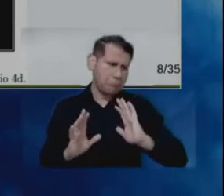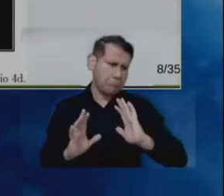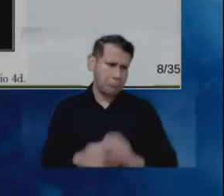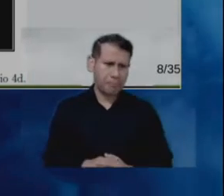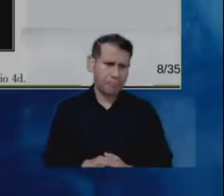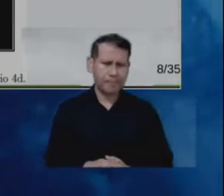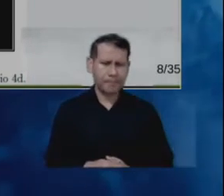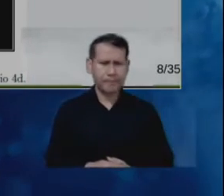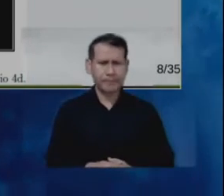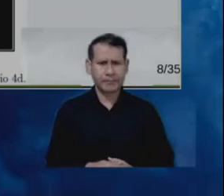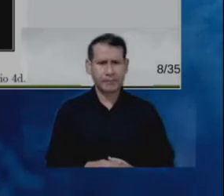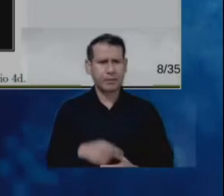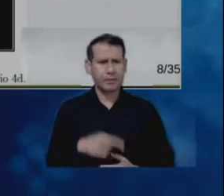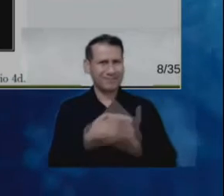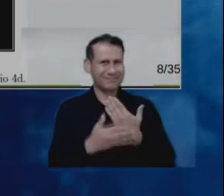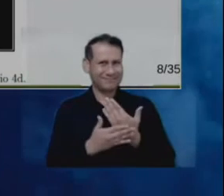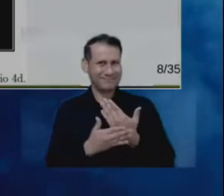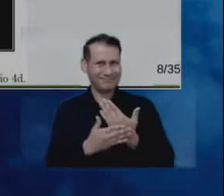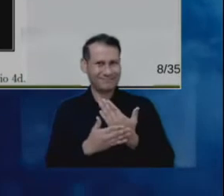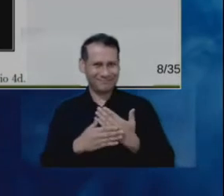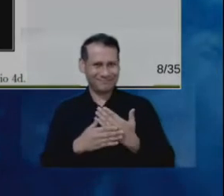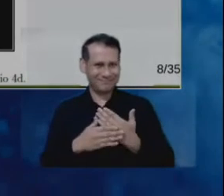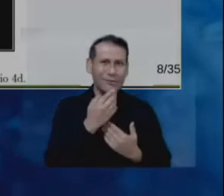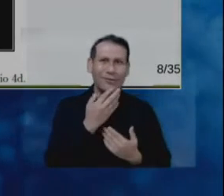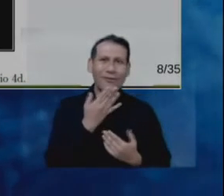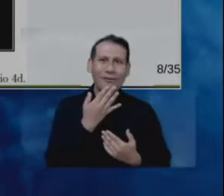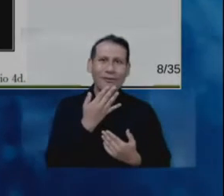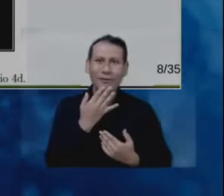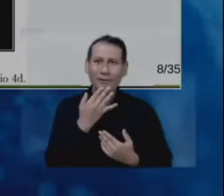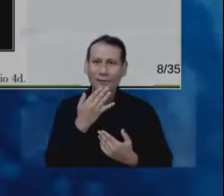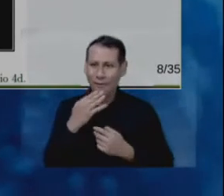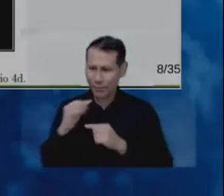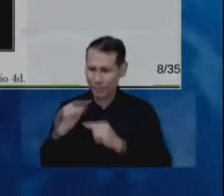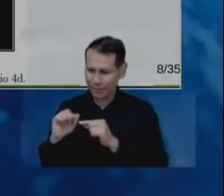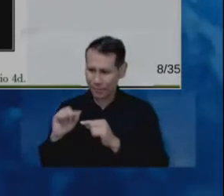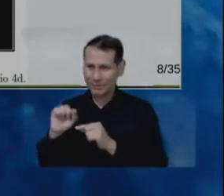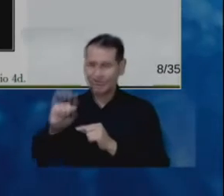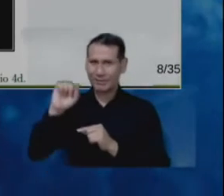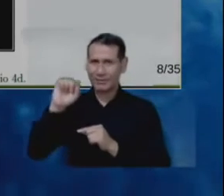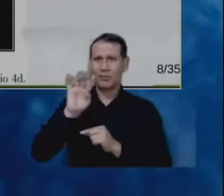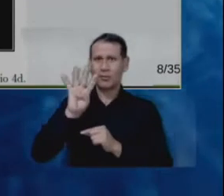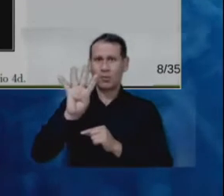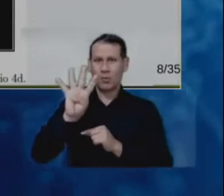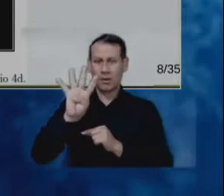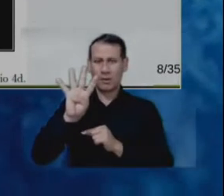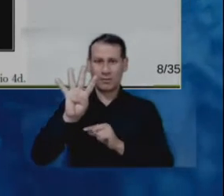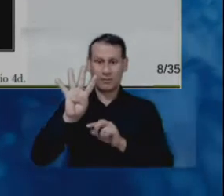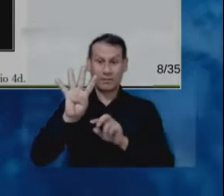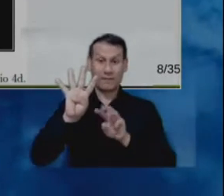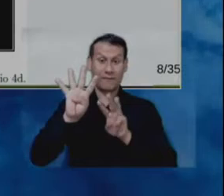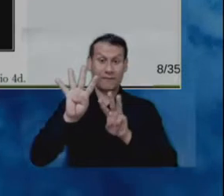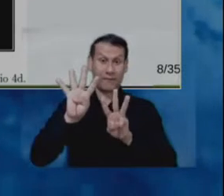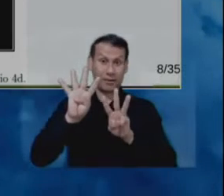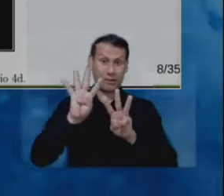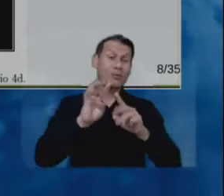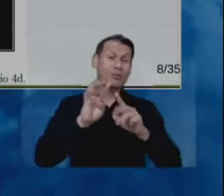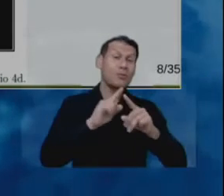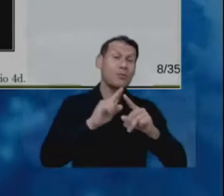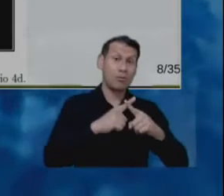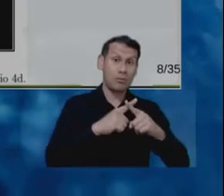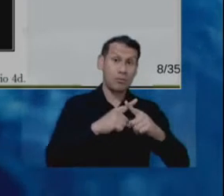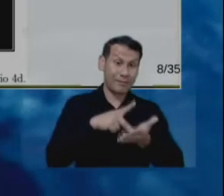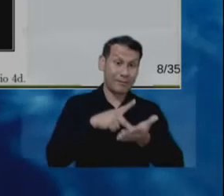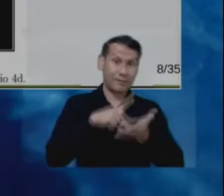una escala de colores que va hasta 4 vatios por kilogramo que eso es el doble de lo que indicaría la